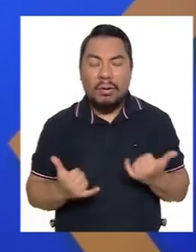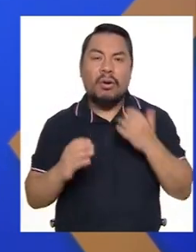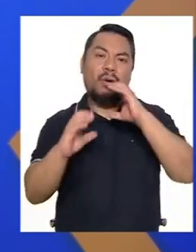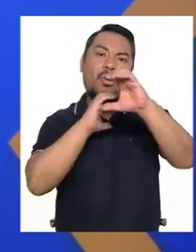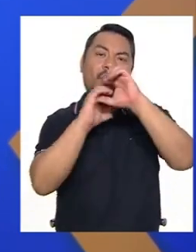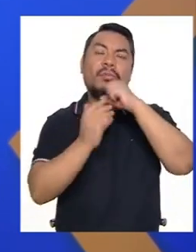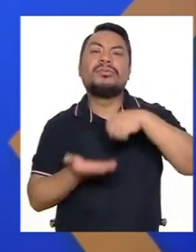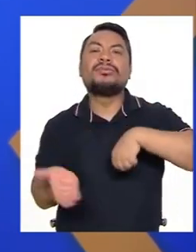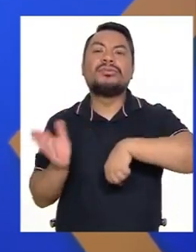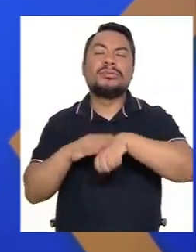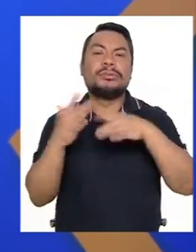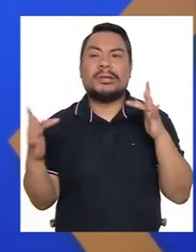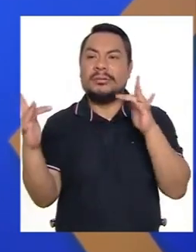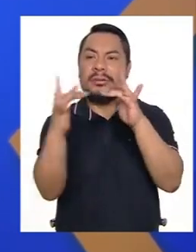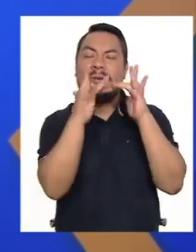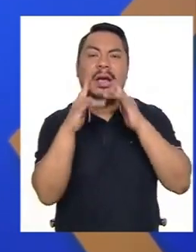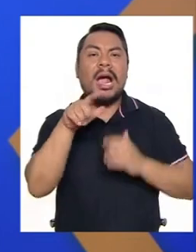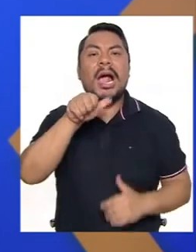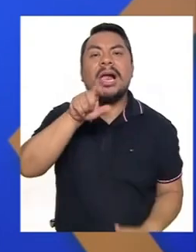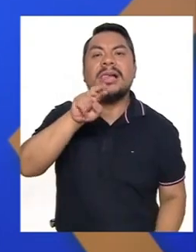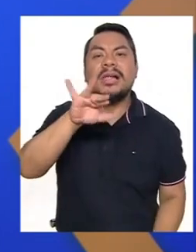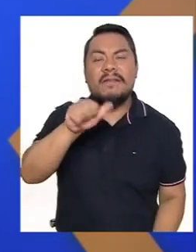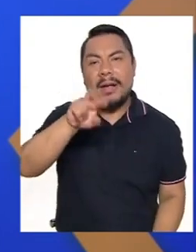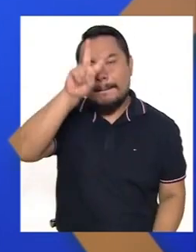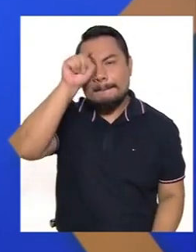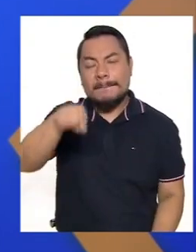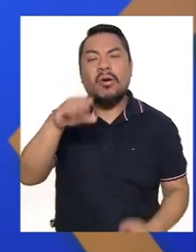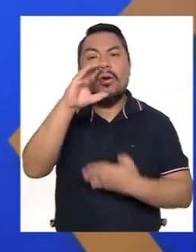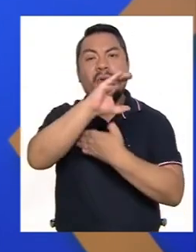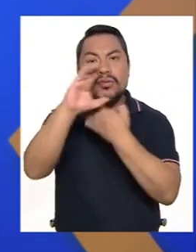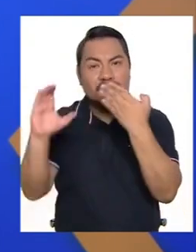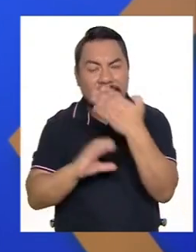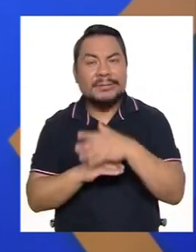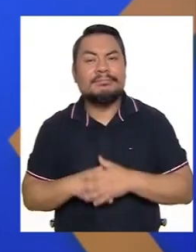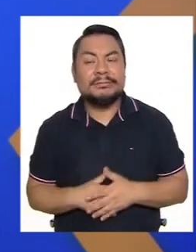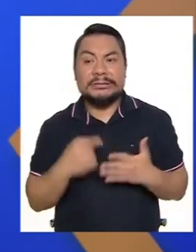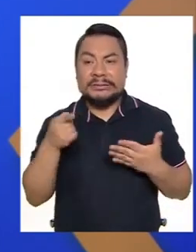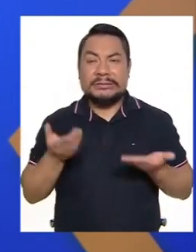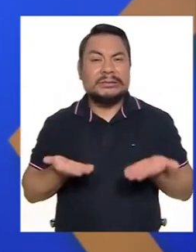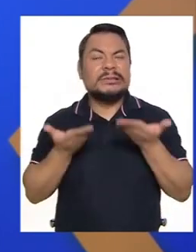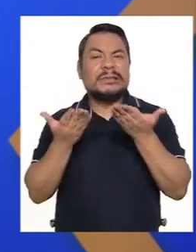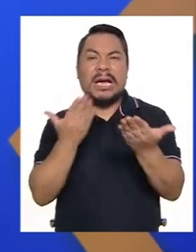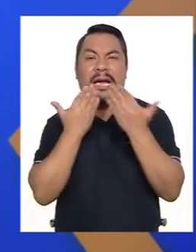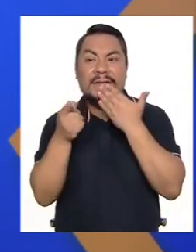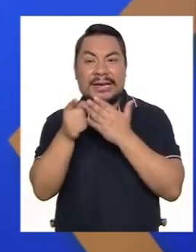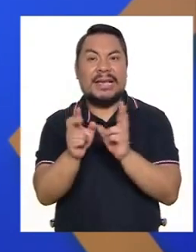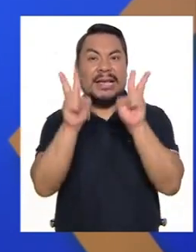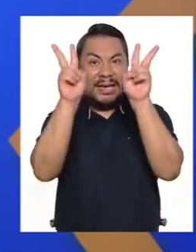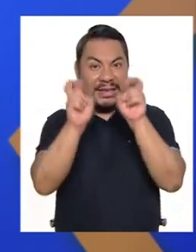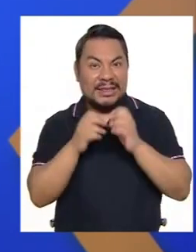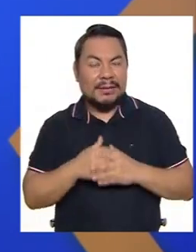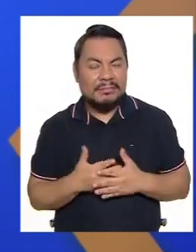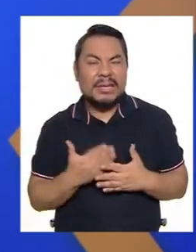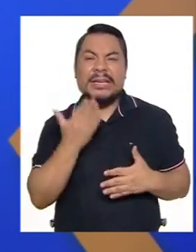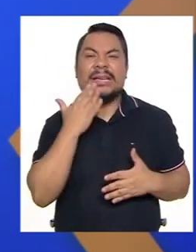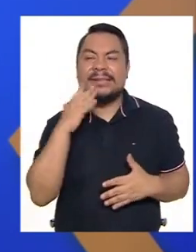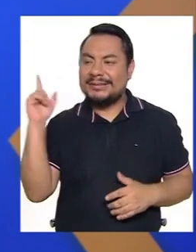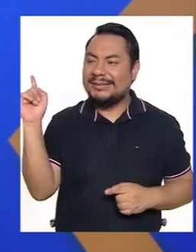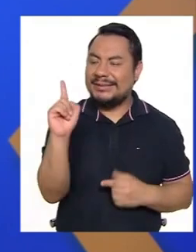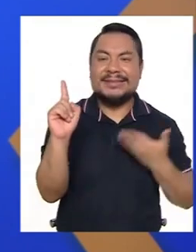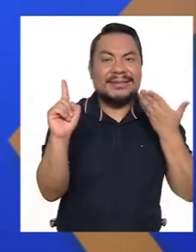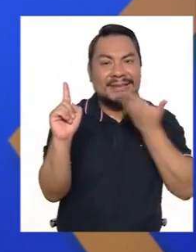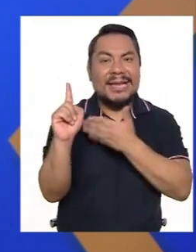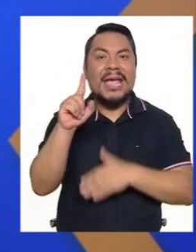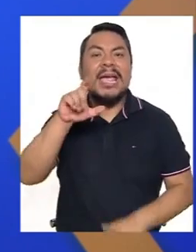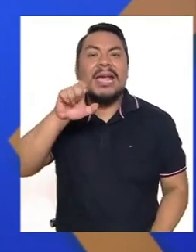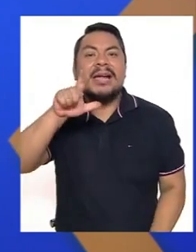conversar sobre la red Alivia Perú del Conadis. Y para tratar justamente este tema, se encuentra con nosotros